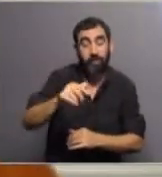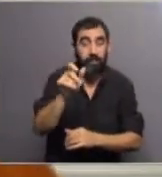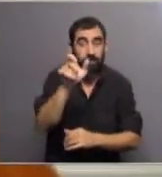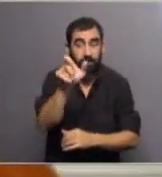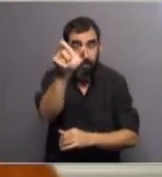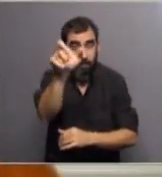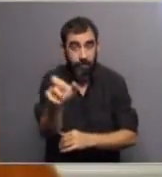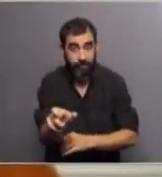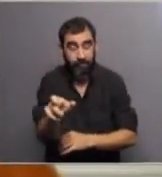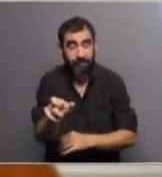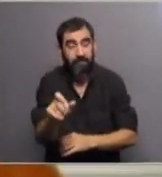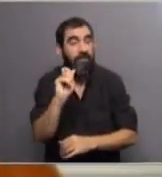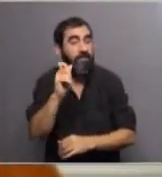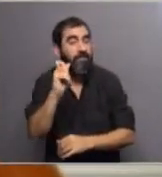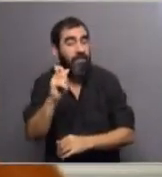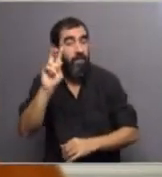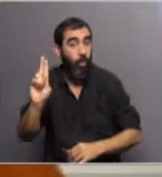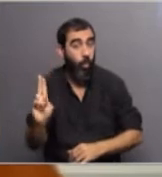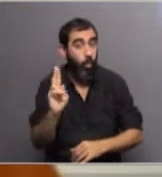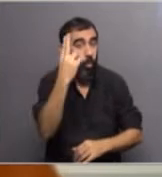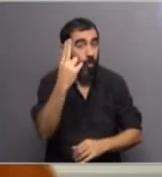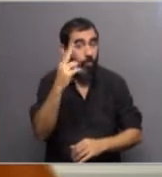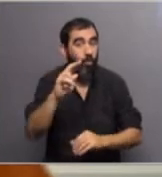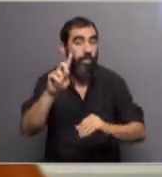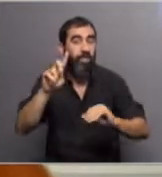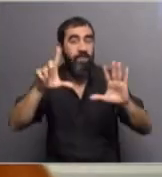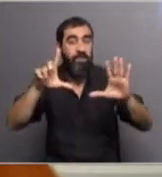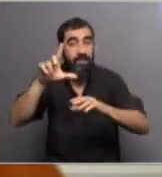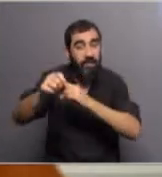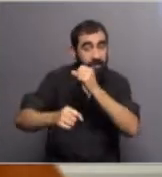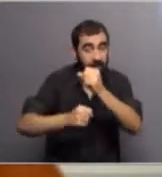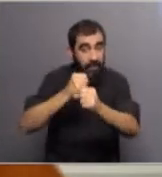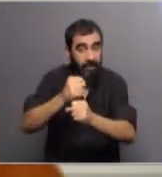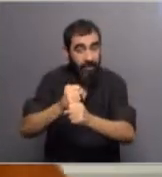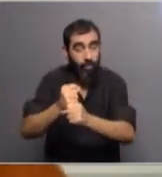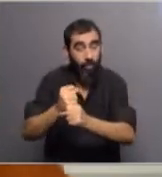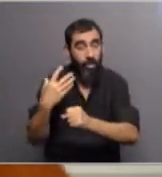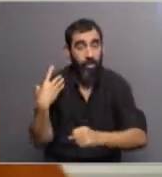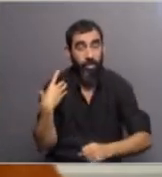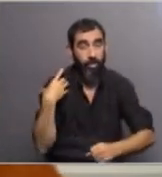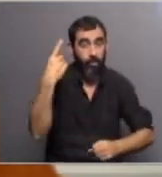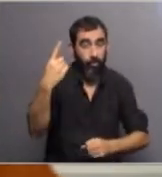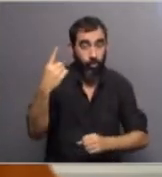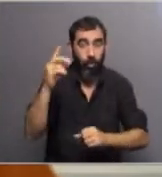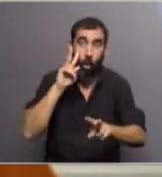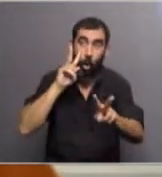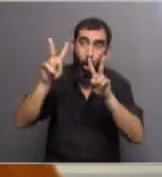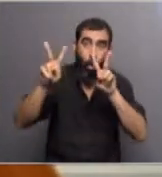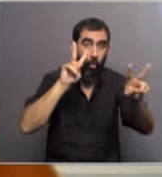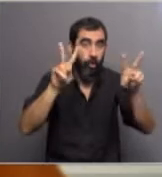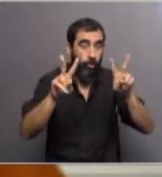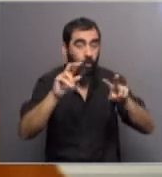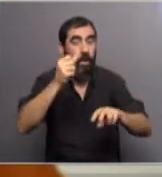que es el uruguayo que durante 17 años fue el director del Observatorio Arecibo,